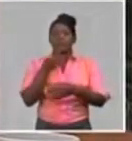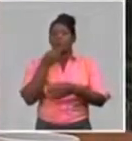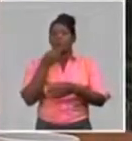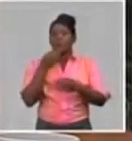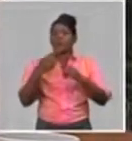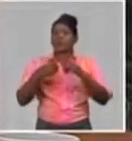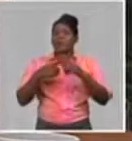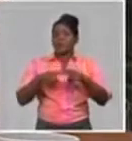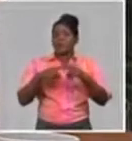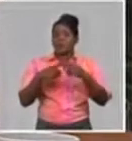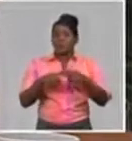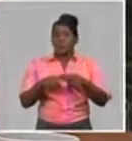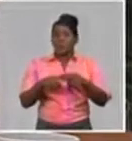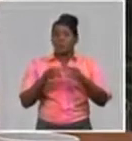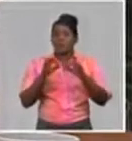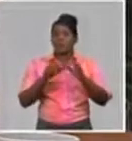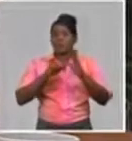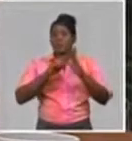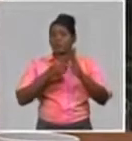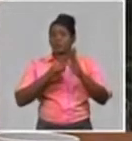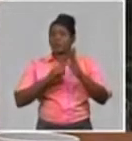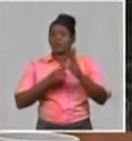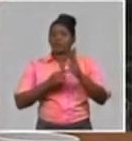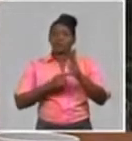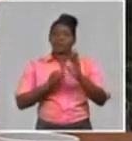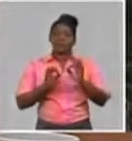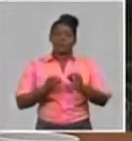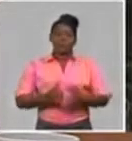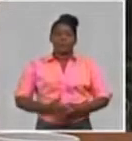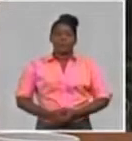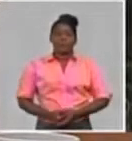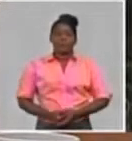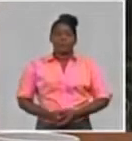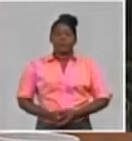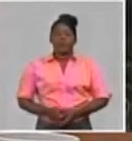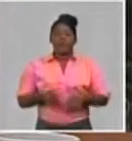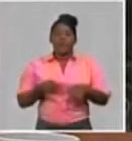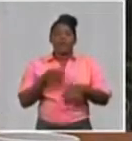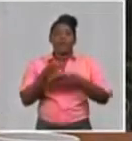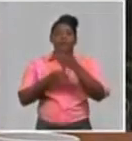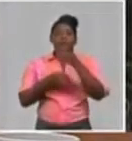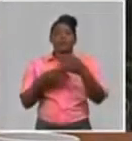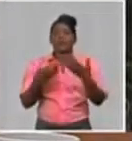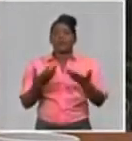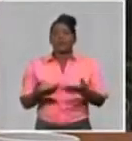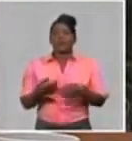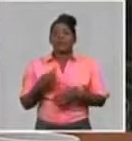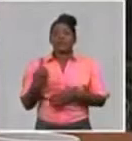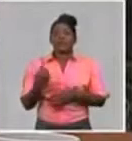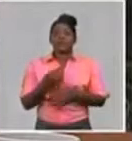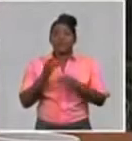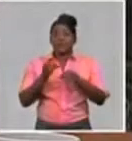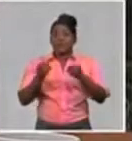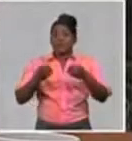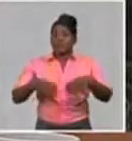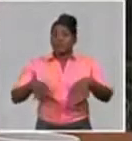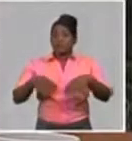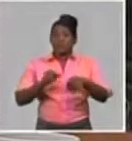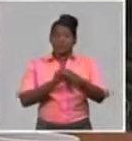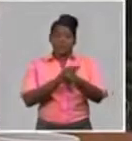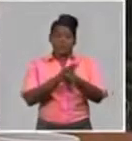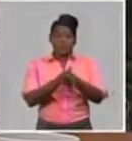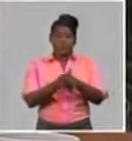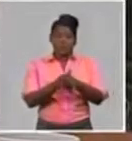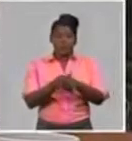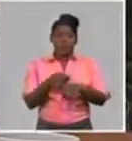ellos consideran que se pueden aplicar en nuestro sector. Hay que decir que nosotros durante la pandemia hemos atendido